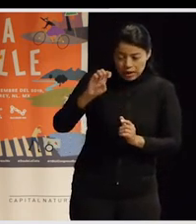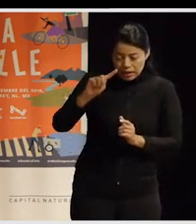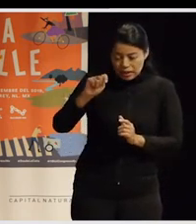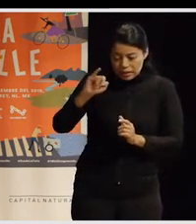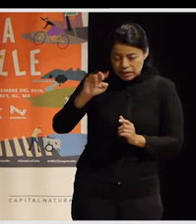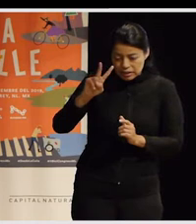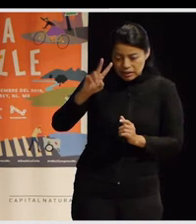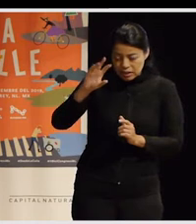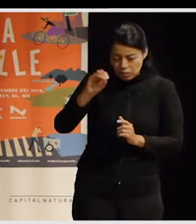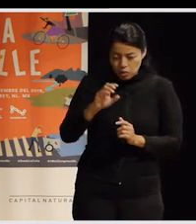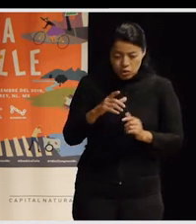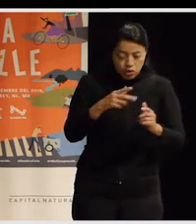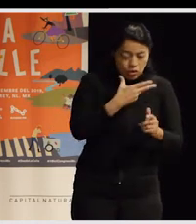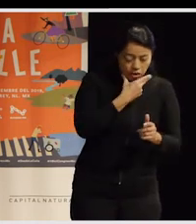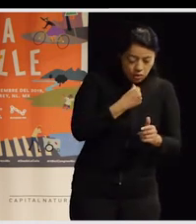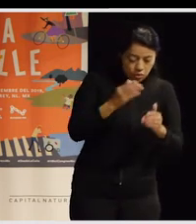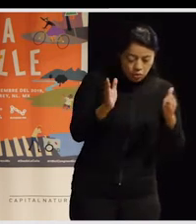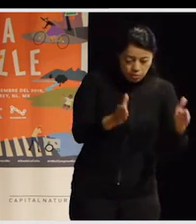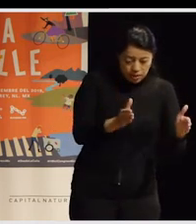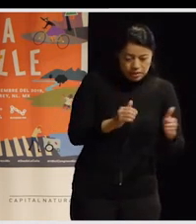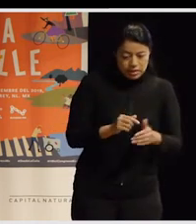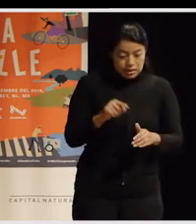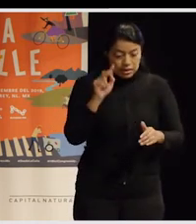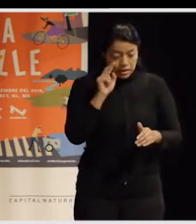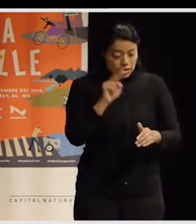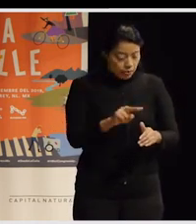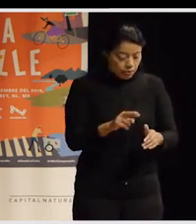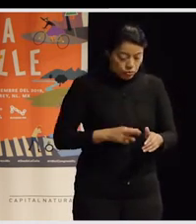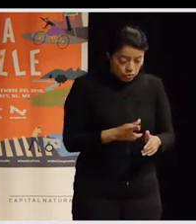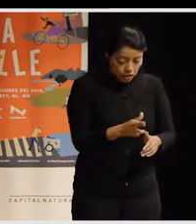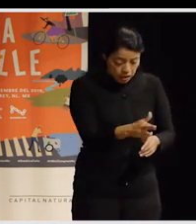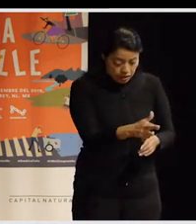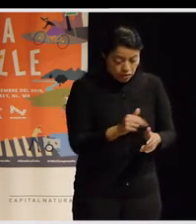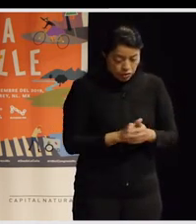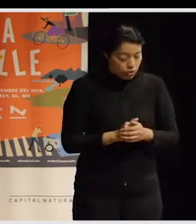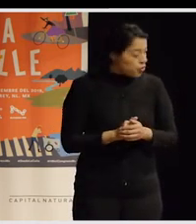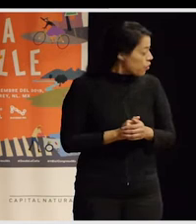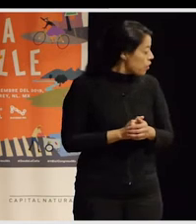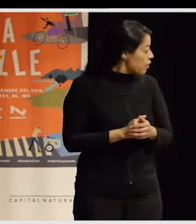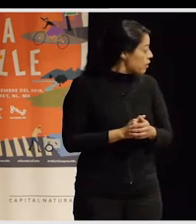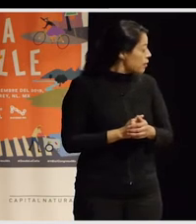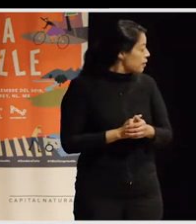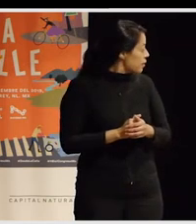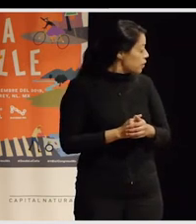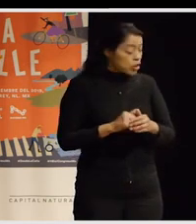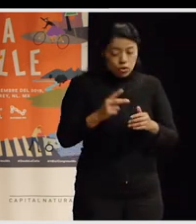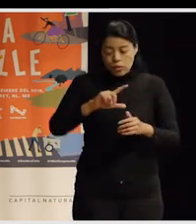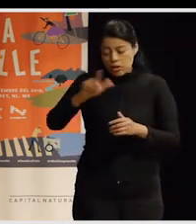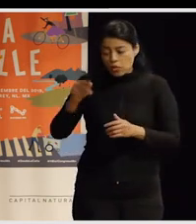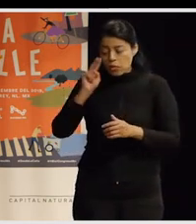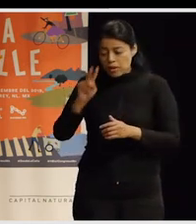los hombres, de los varones, ¿no? Entonces, aquí abajo está el río, luego hay dos grandes carreteras,